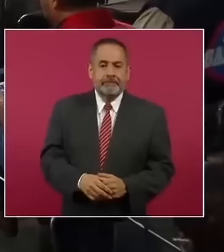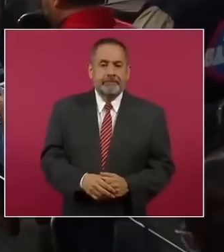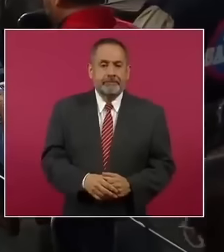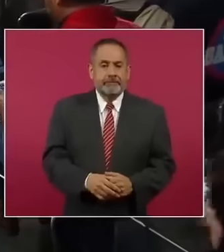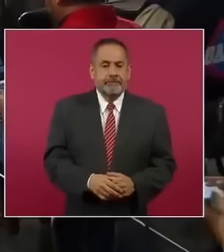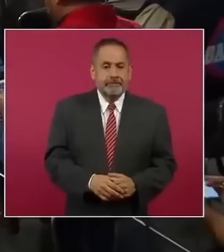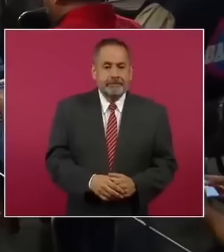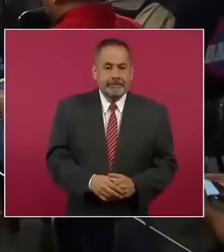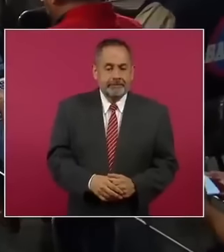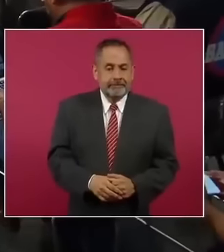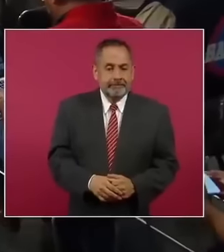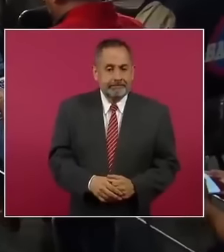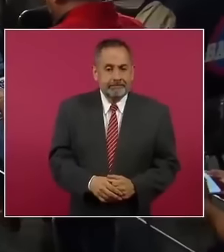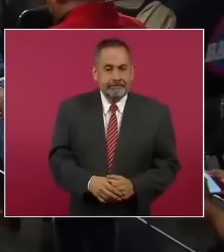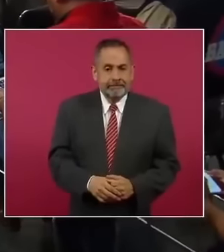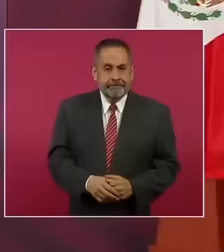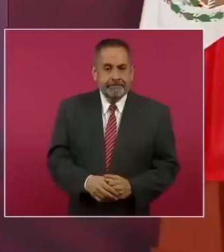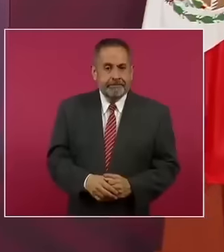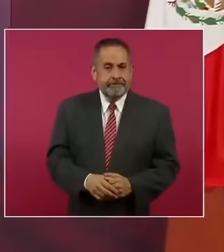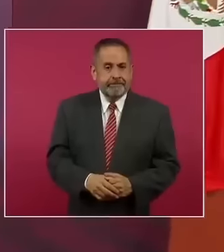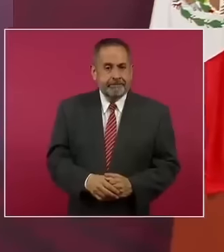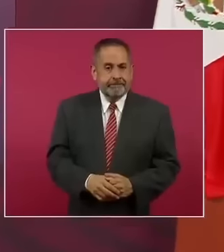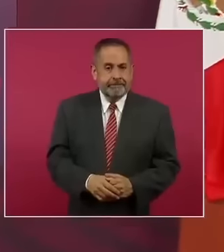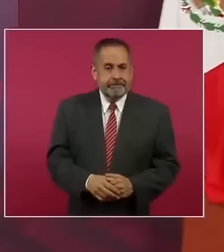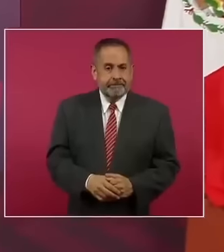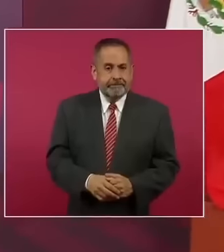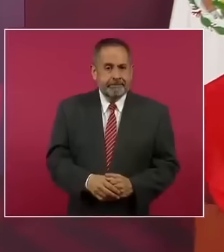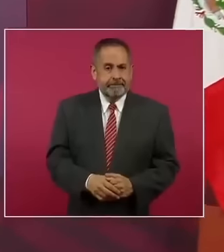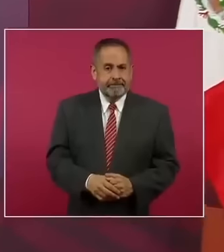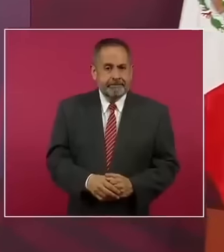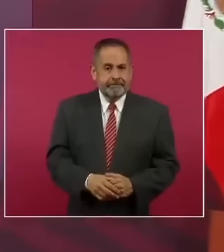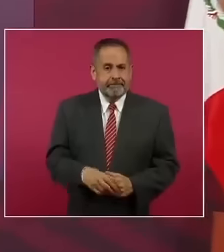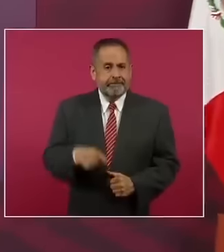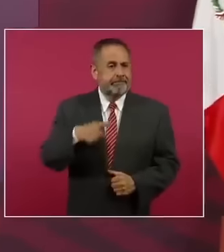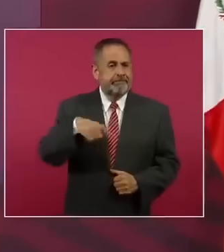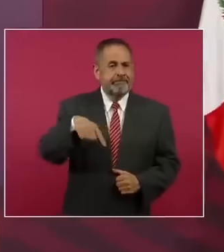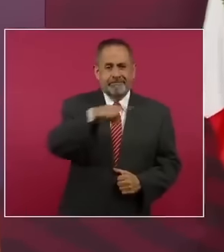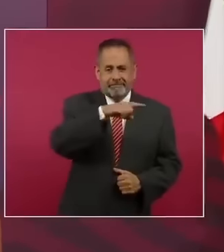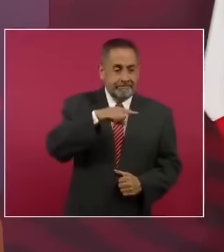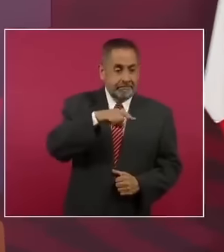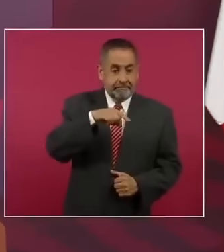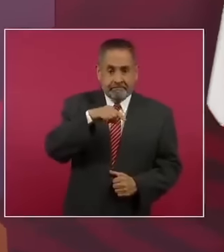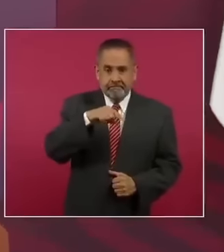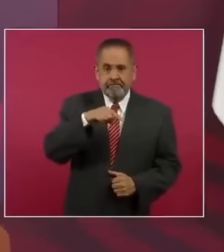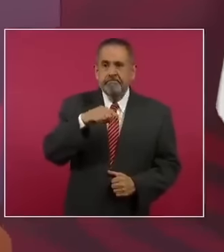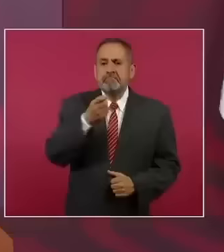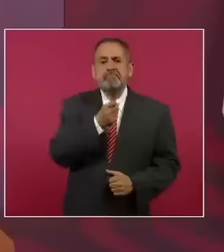formar los militares más despiadados,